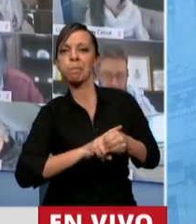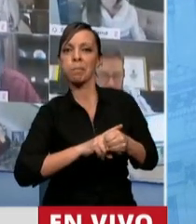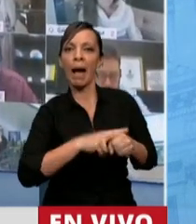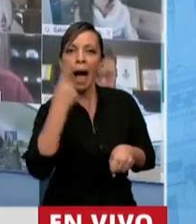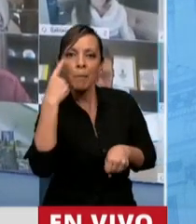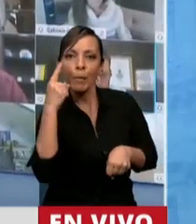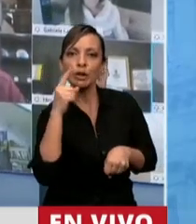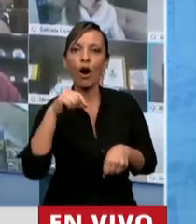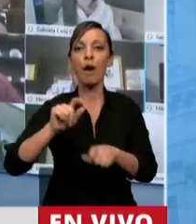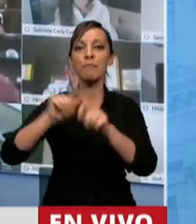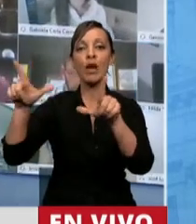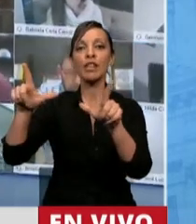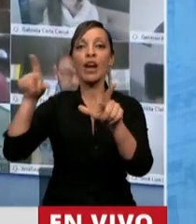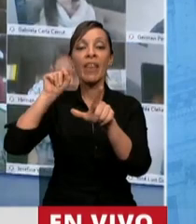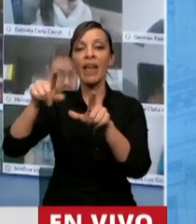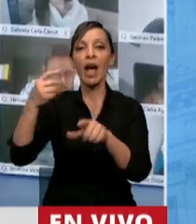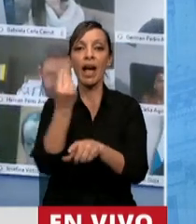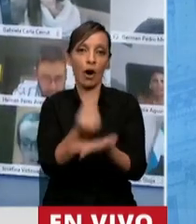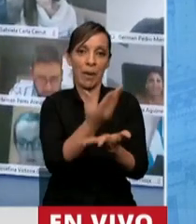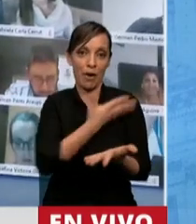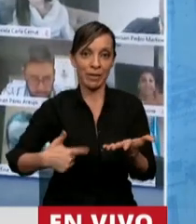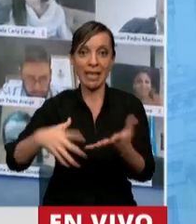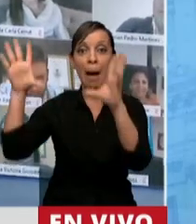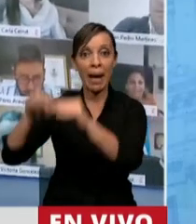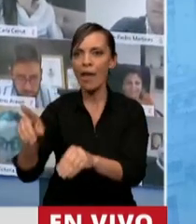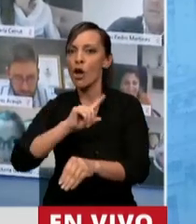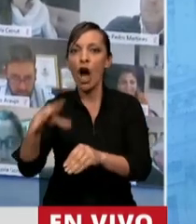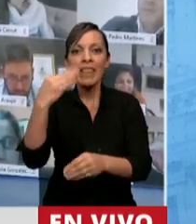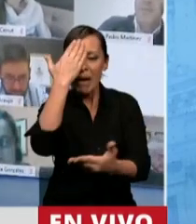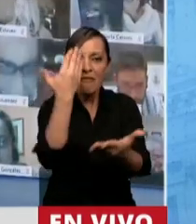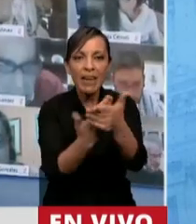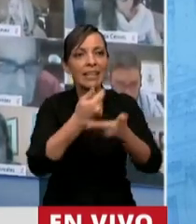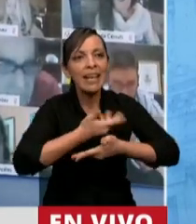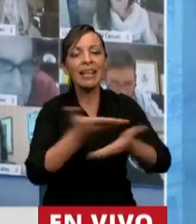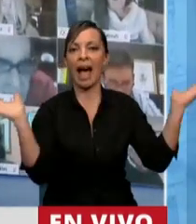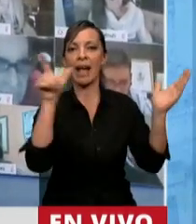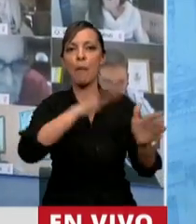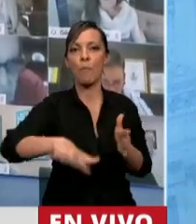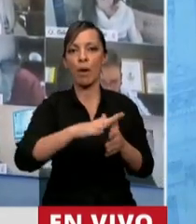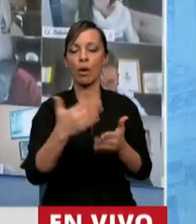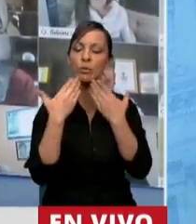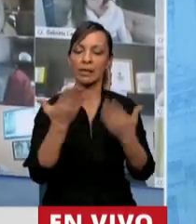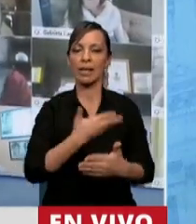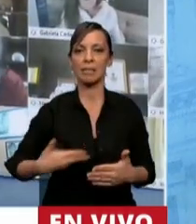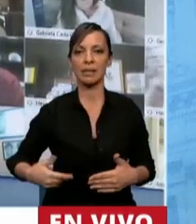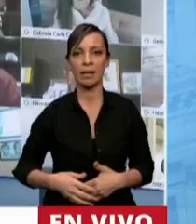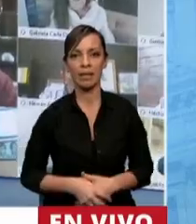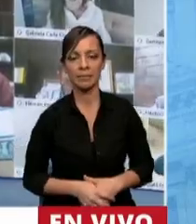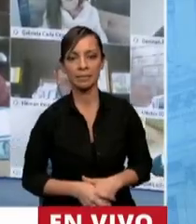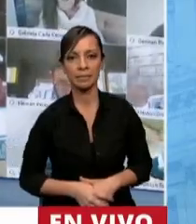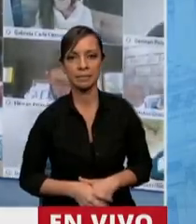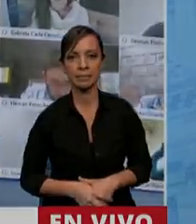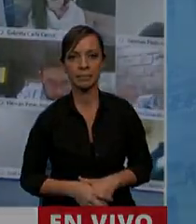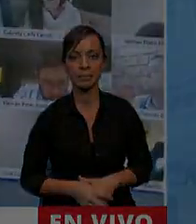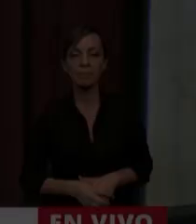con los monitores del oficialismo apagados, señor Presidente. Tiene que ser dándole la cara a la ciudadanía. Gracias, señor Presidente. Gracias,